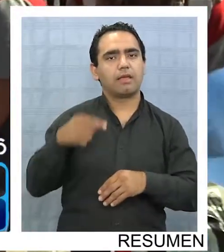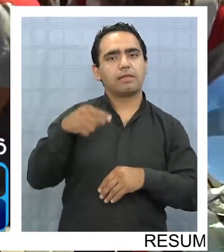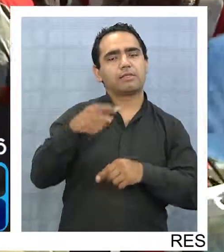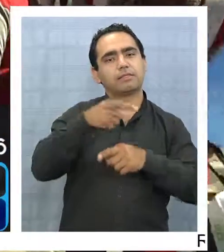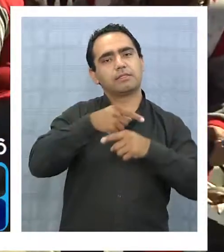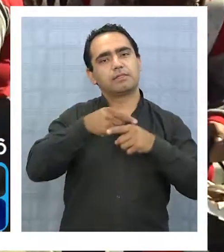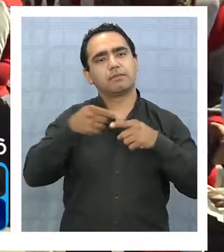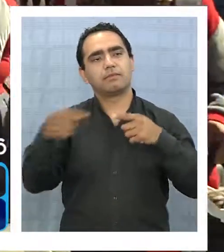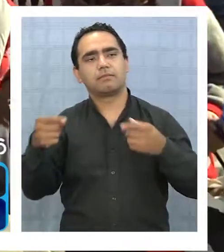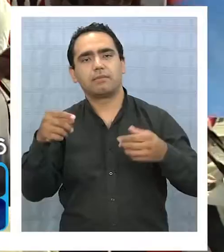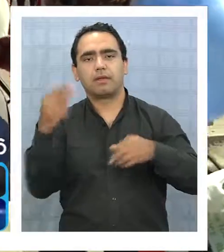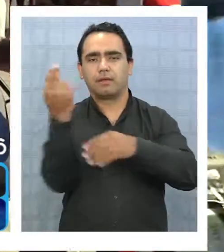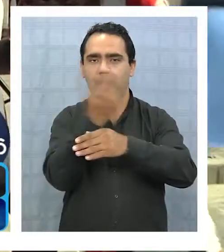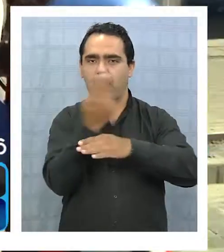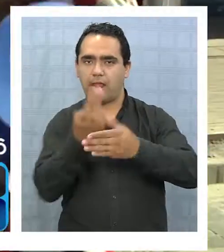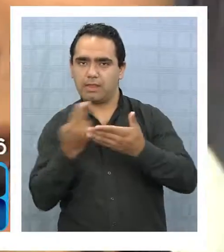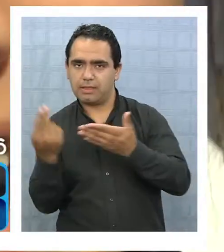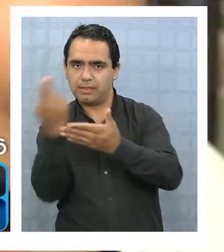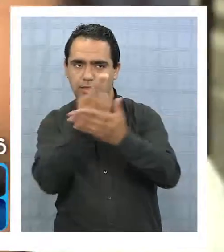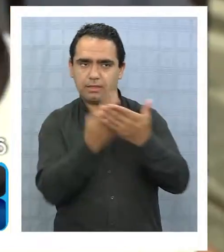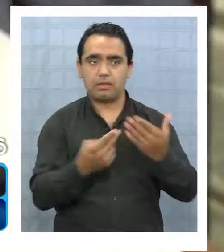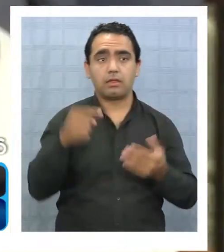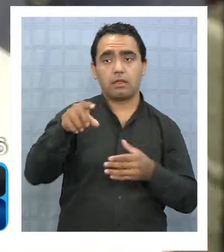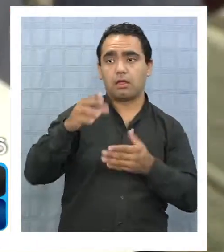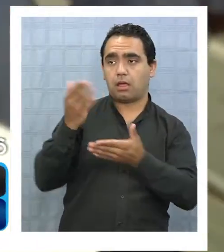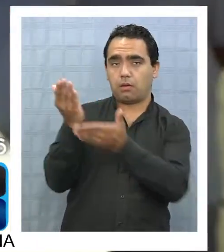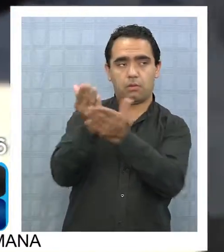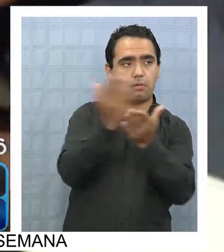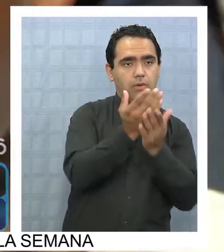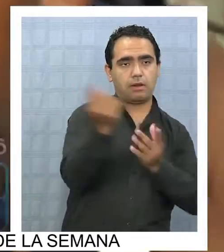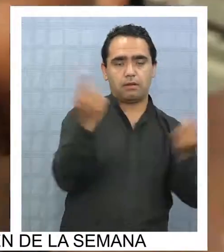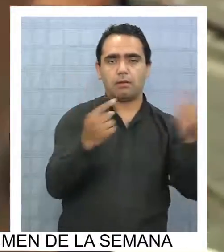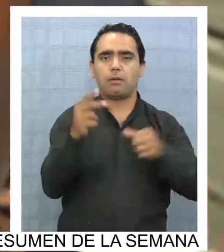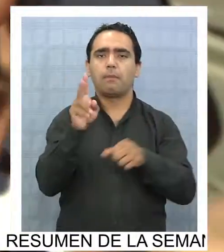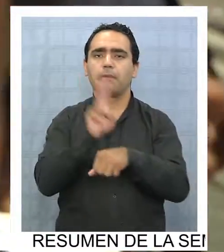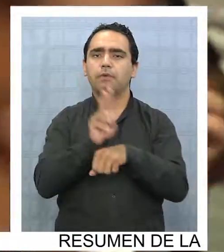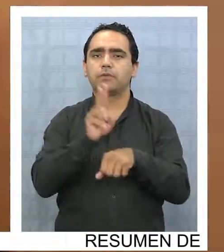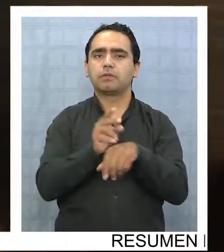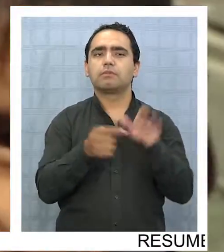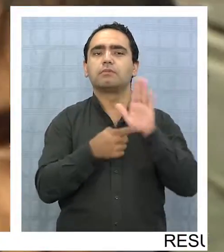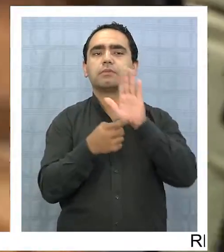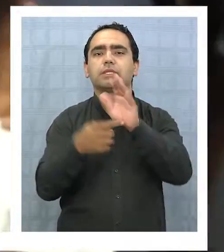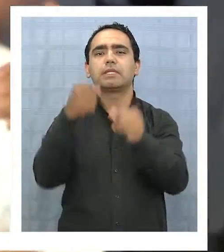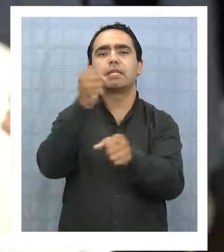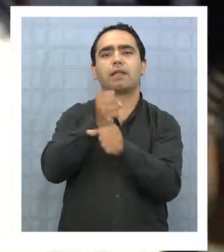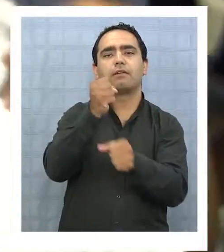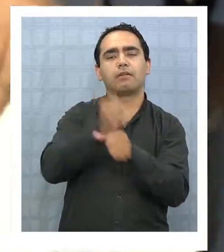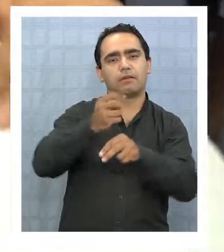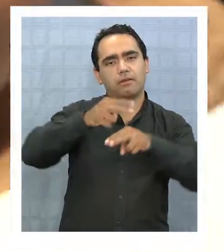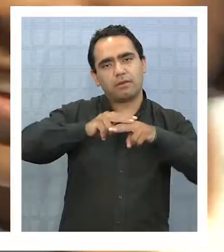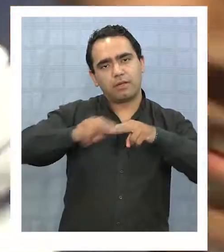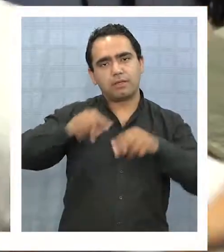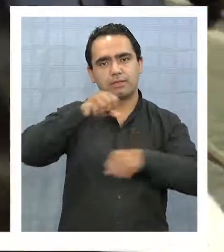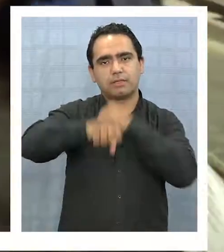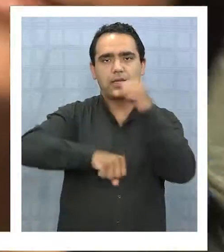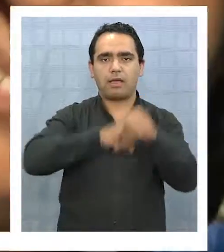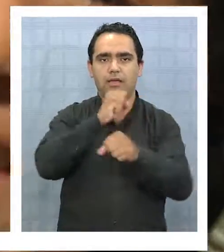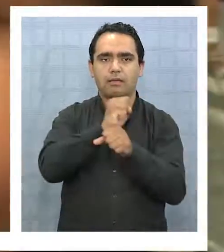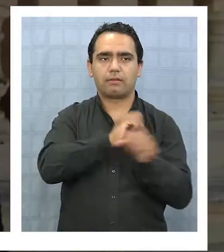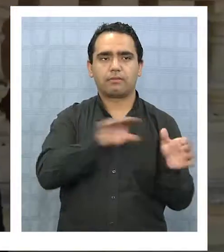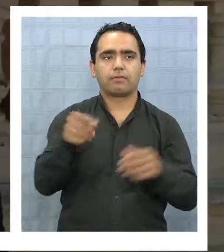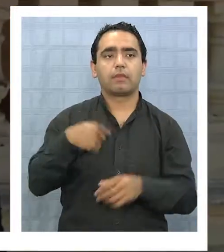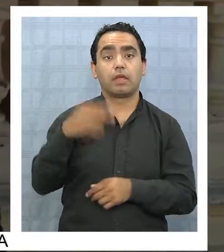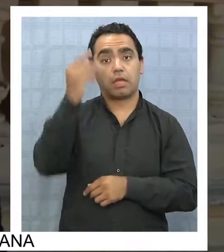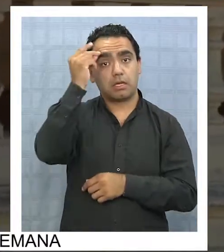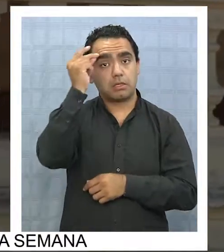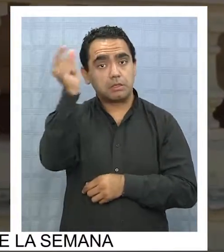actividad, alumnos de distintos establecimientos educacionales de la comuna exhibieron junto a sus profesores los trabajos realizados durante lo que va de año. Encuentro que es una buena